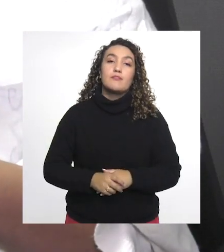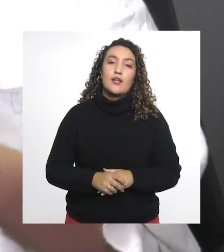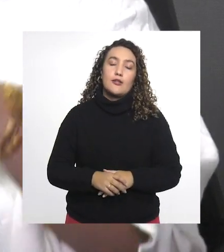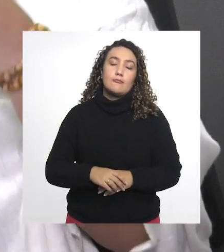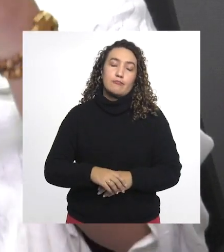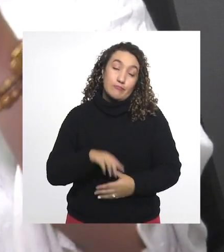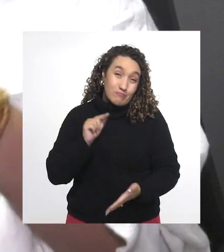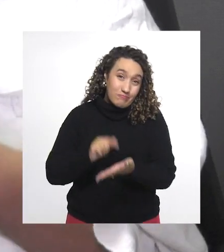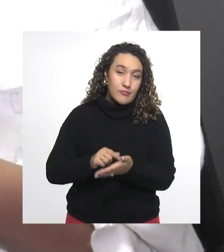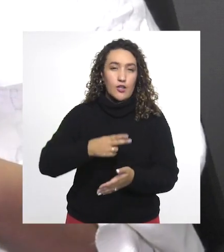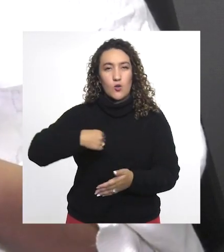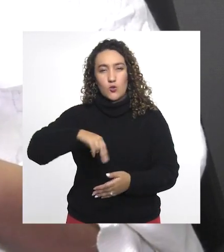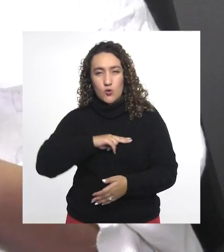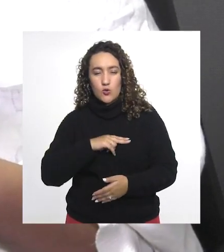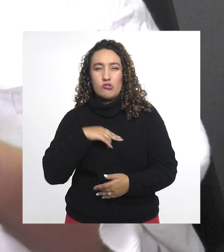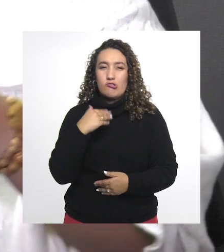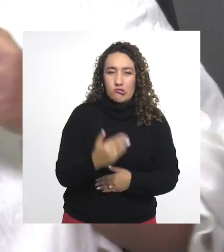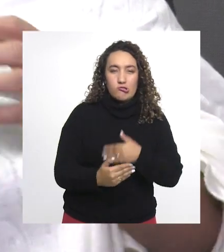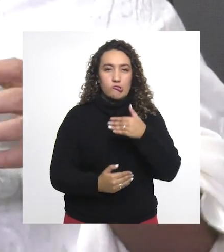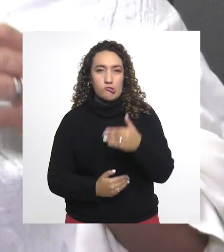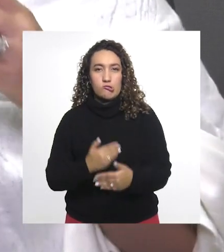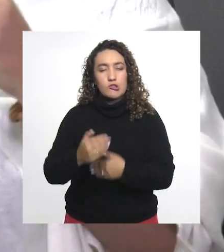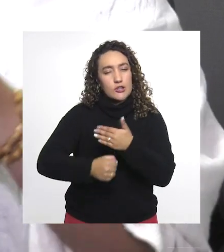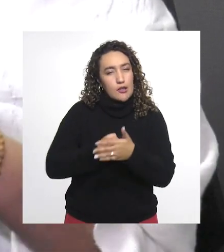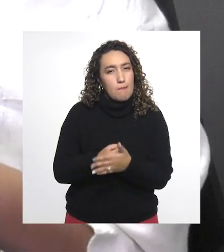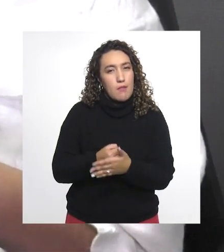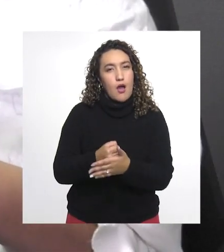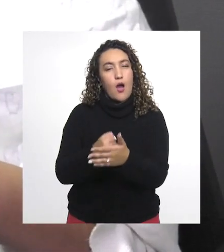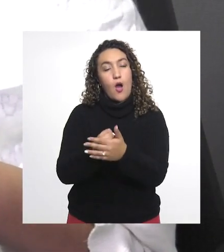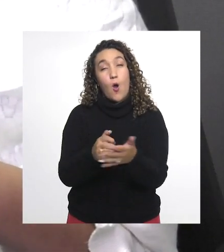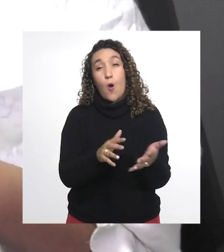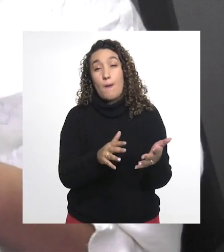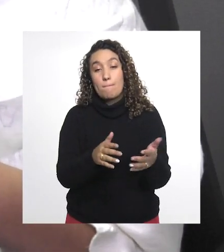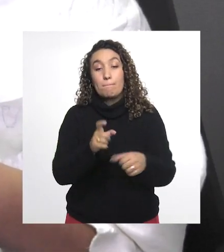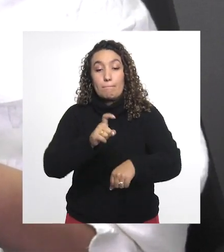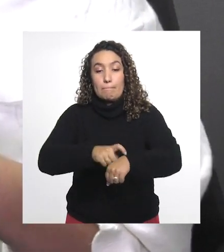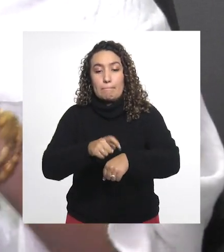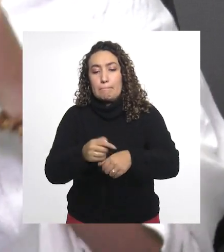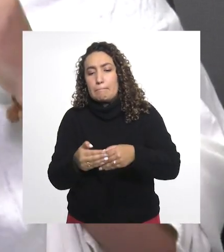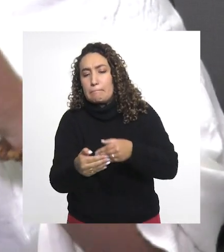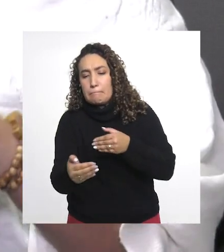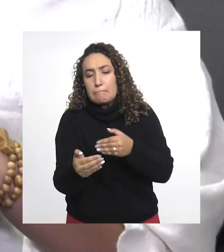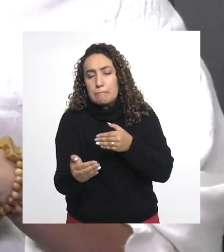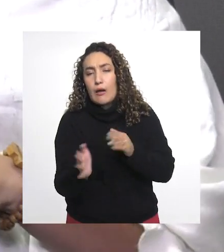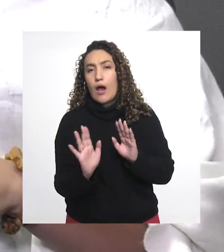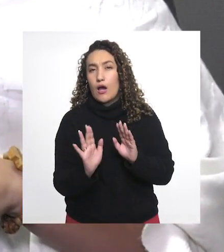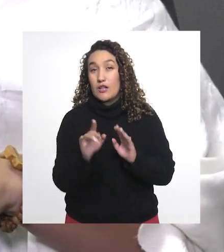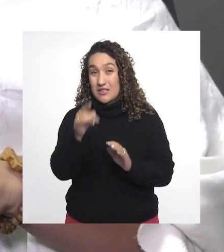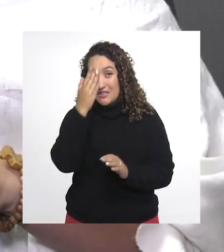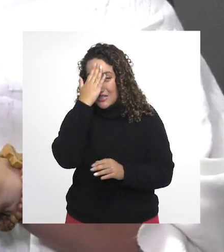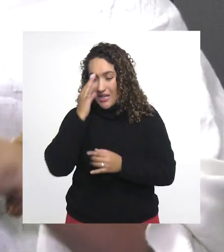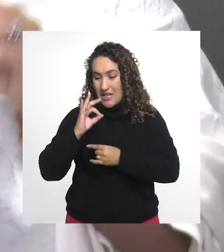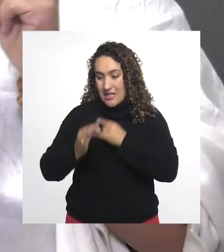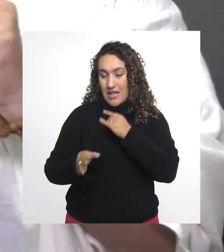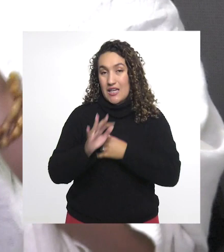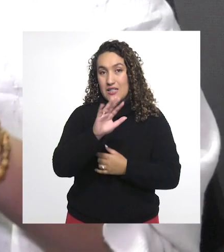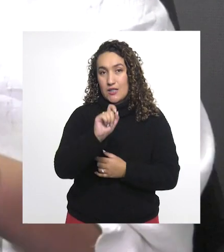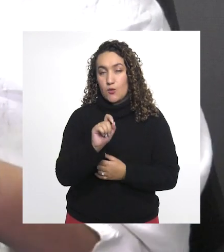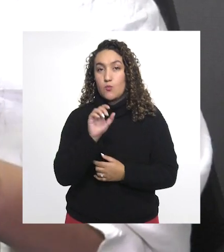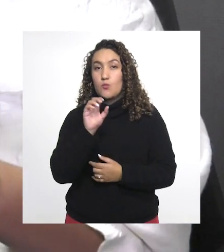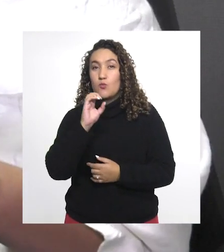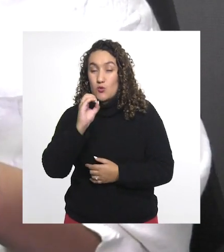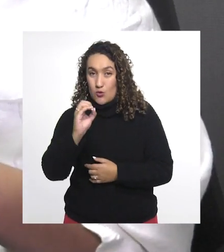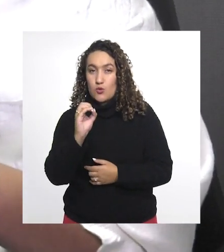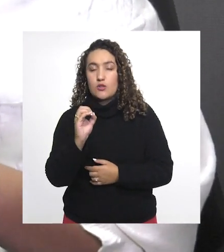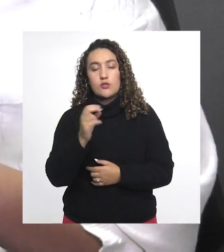de distancia. Y por eso estamos caminando en esa ruta para que en un mediano plazo, dentro de esa ruta de